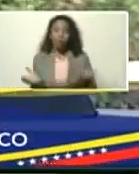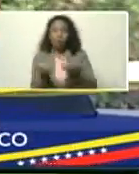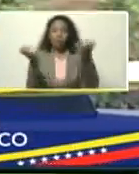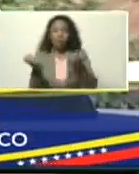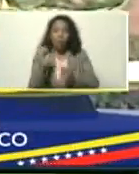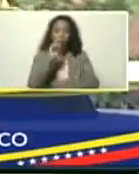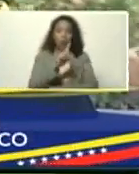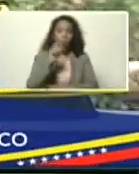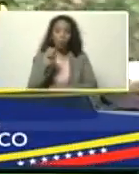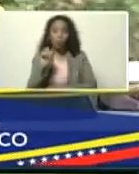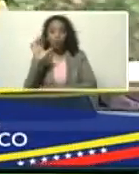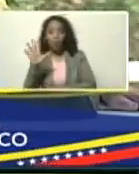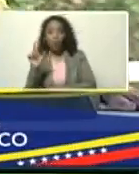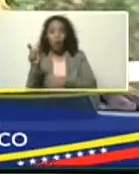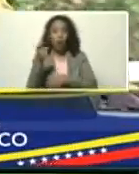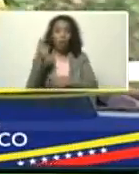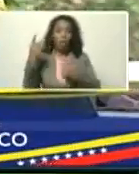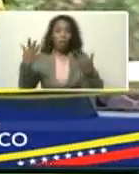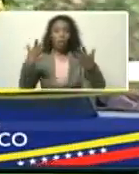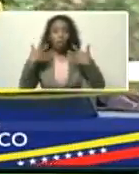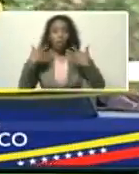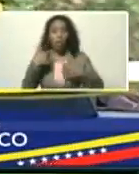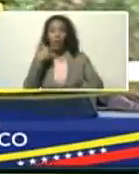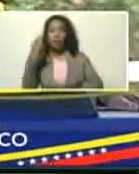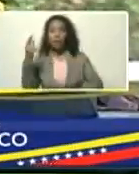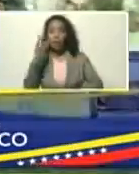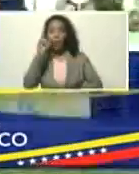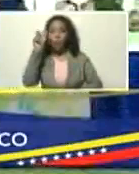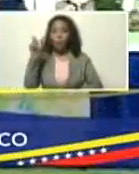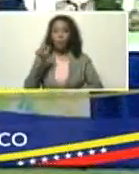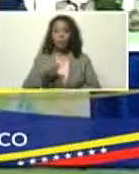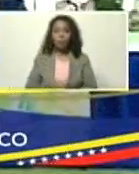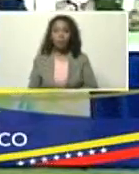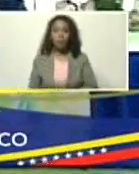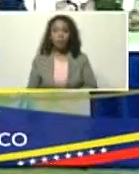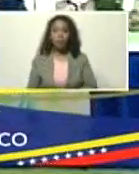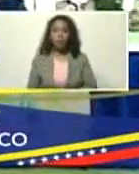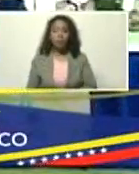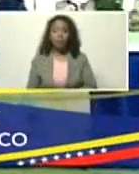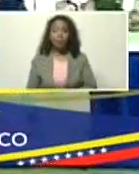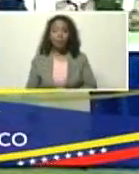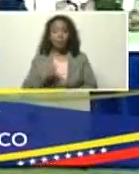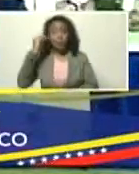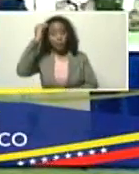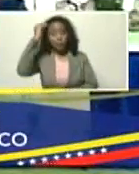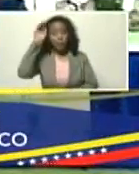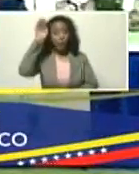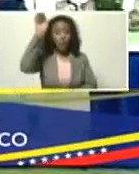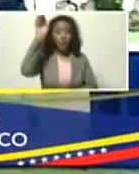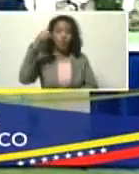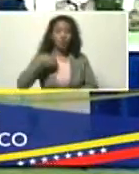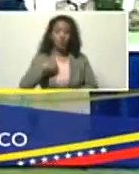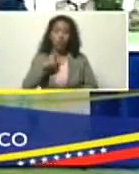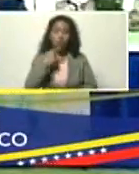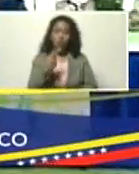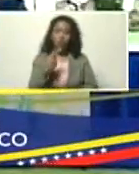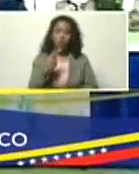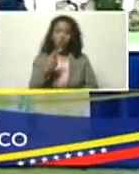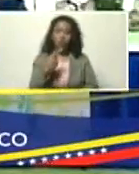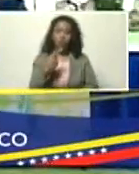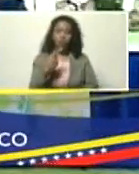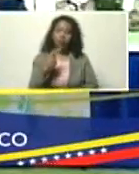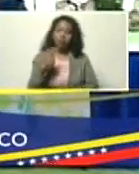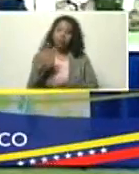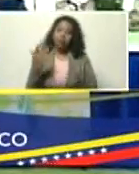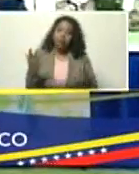1.5 grados, lo que decía, José Lorca, se prevé, yo diría, salvo,